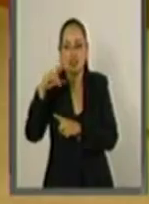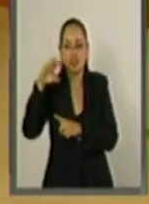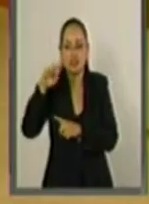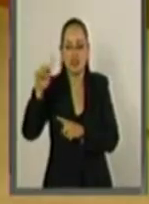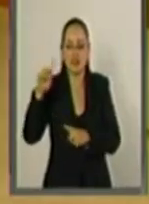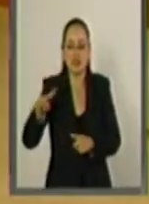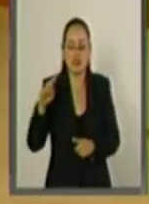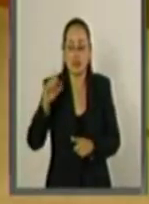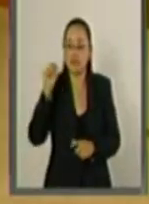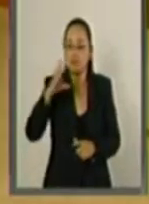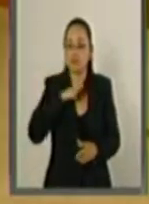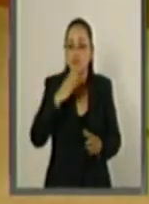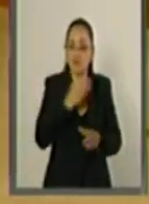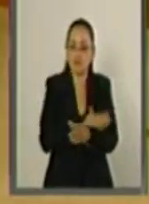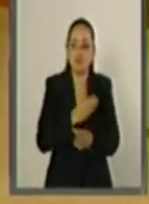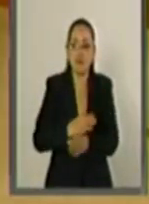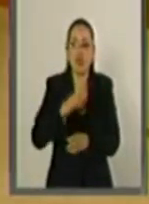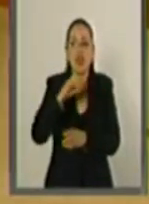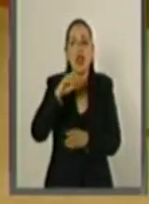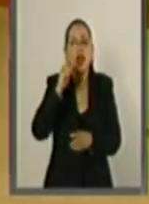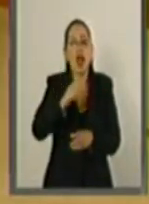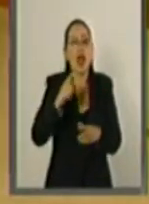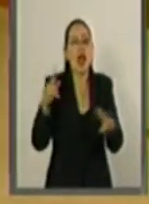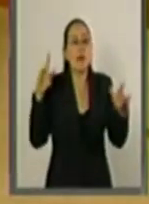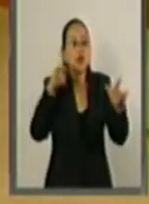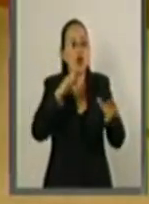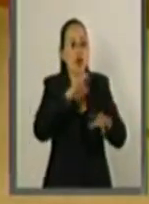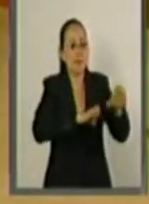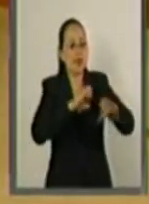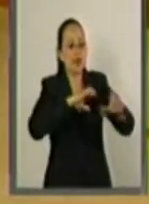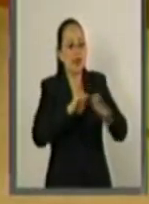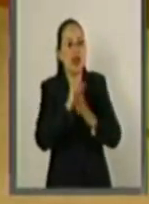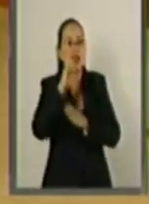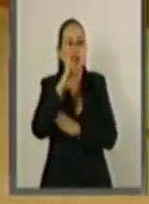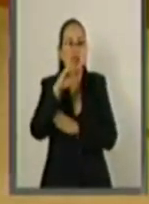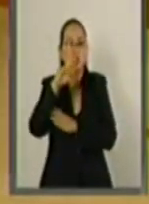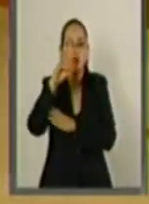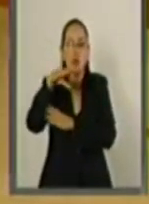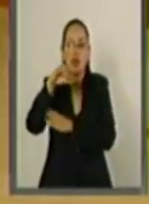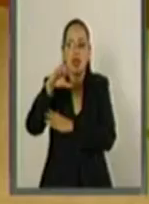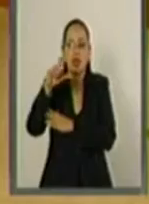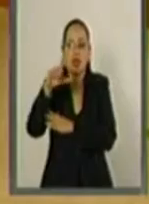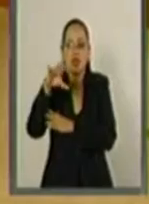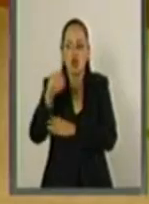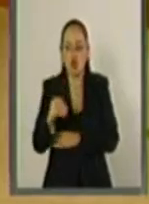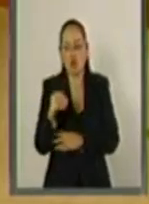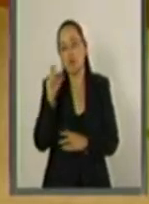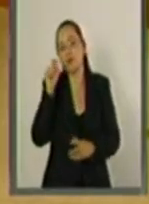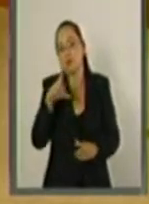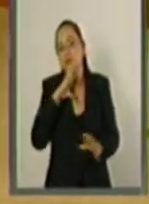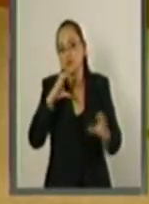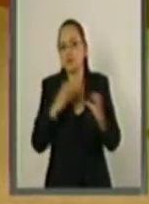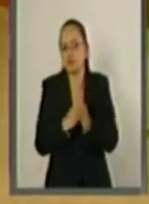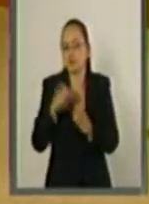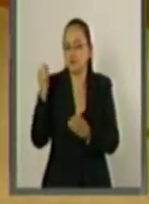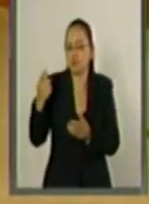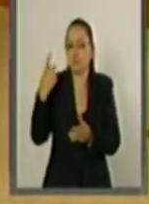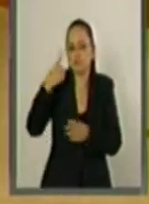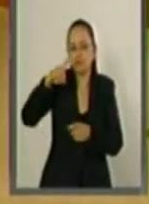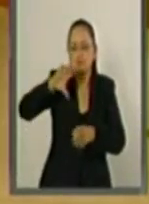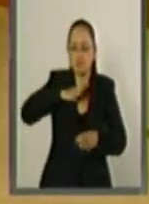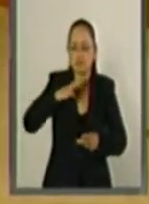Estuvo la Compañía Aeroméxico, representada por el propio doctor Andrés Conesa. Estuvo